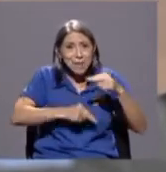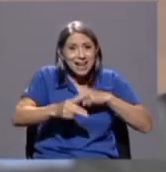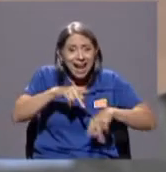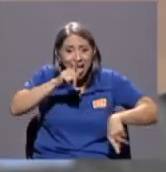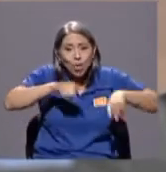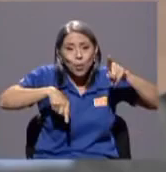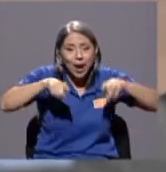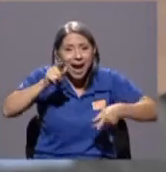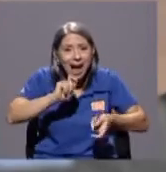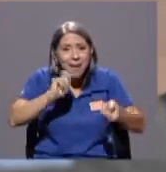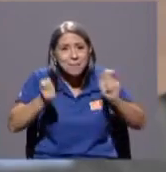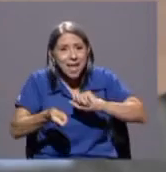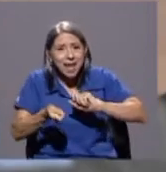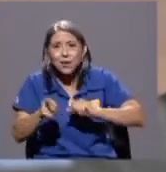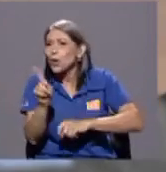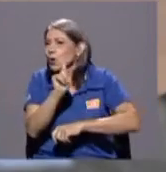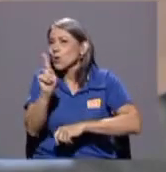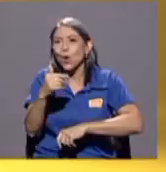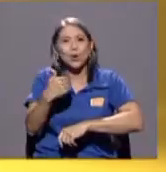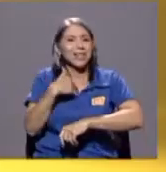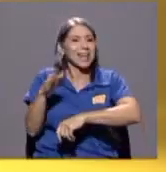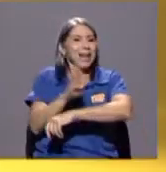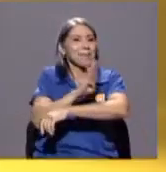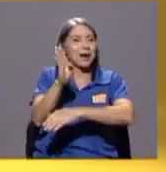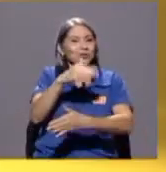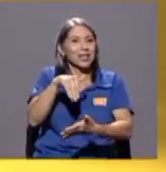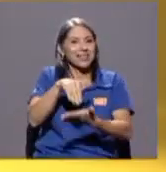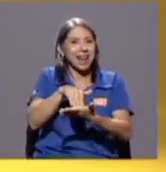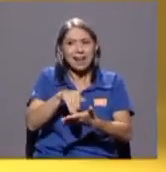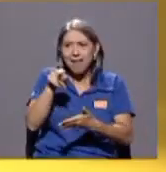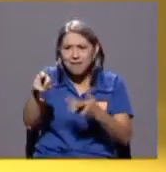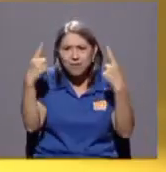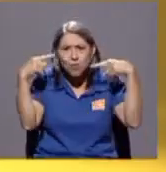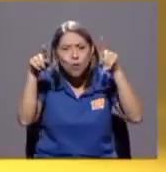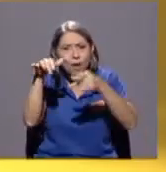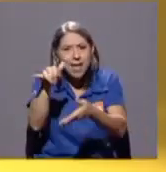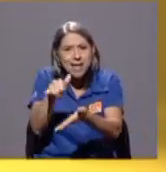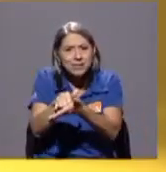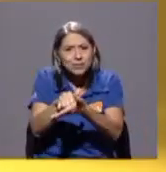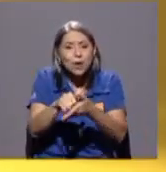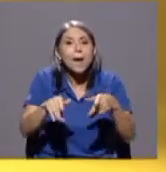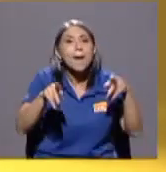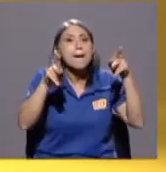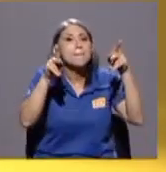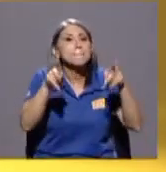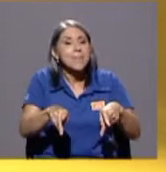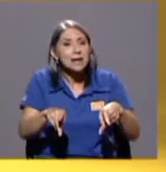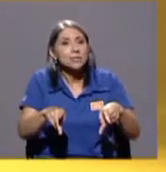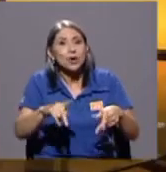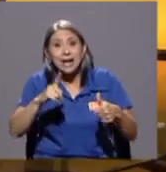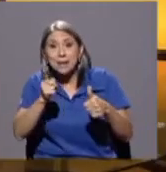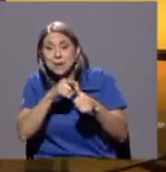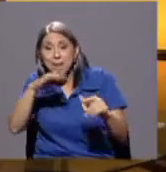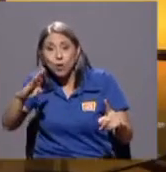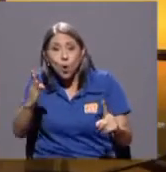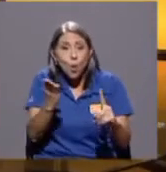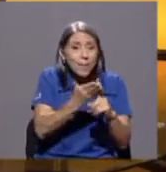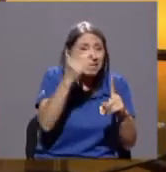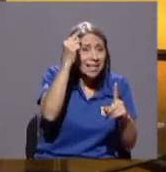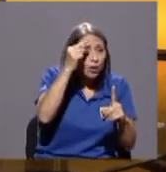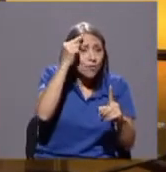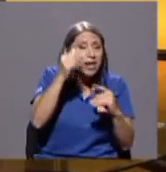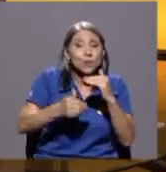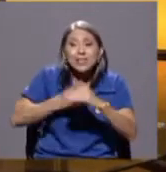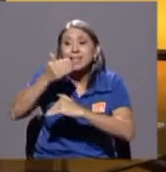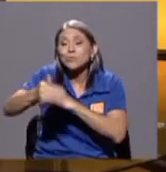central sobre la política monetaria y quien lo ve quien convence primero al gobierno y luego al país